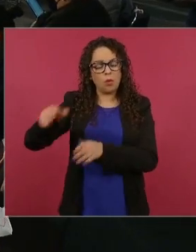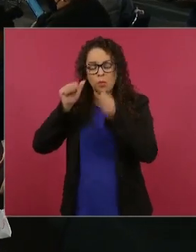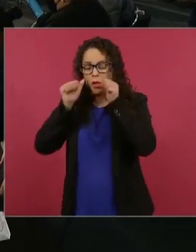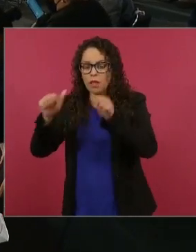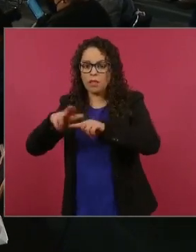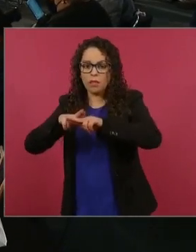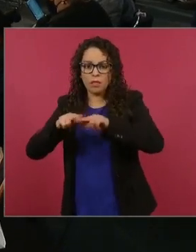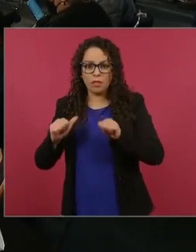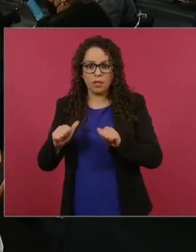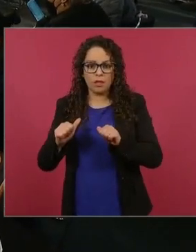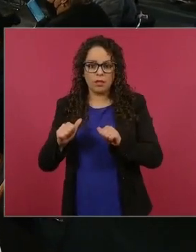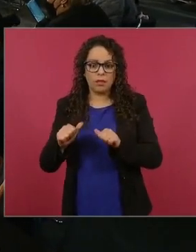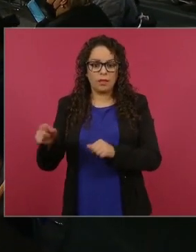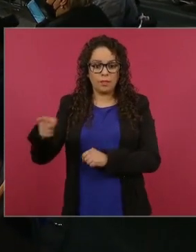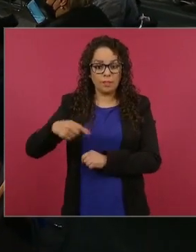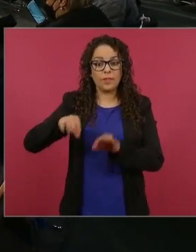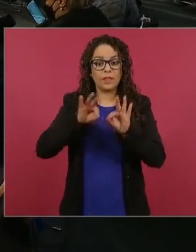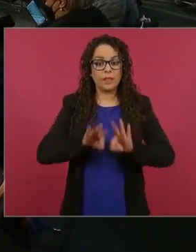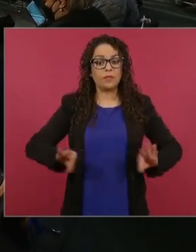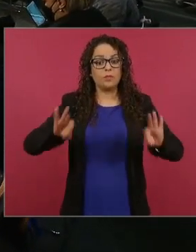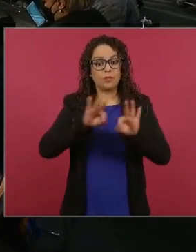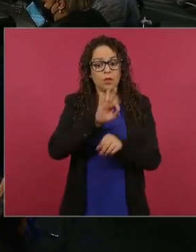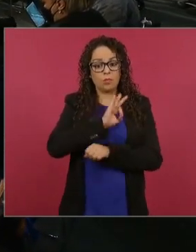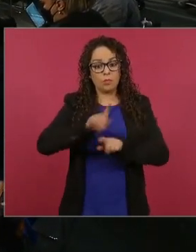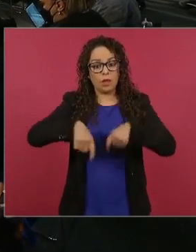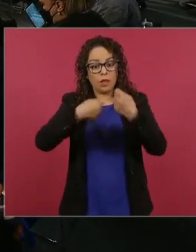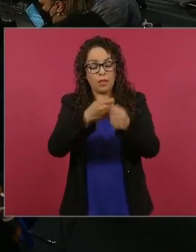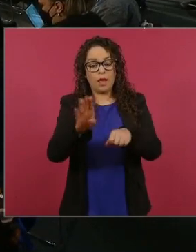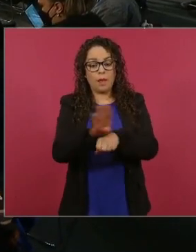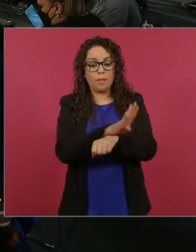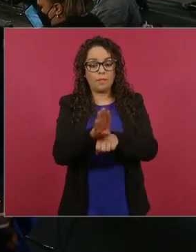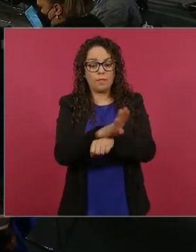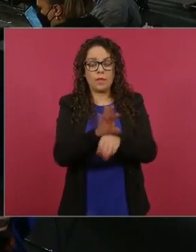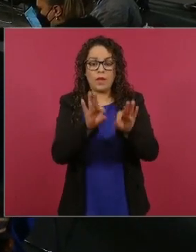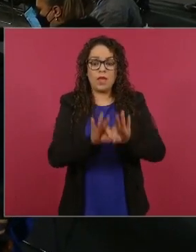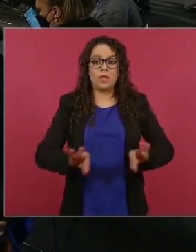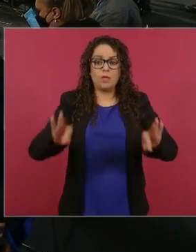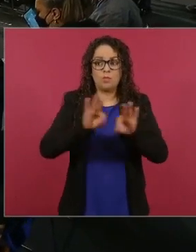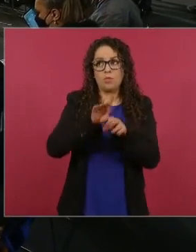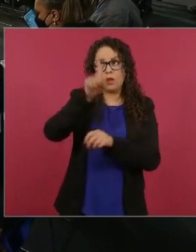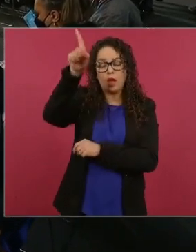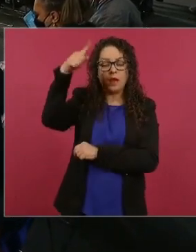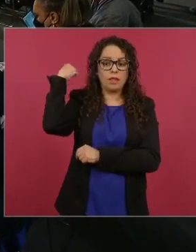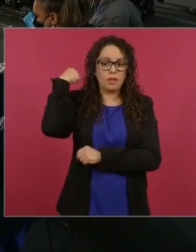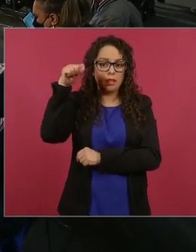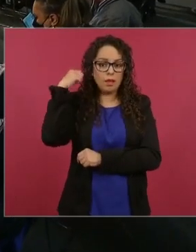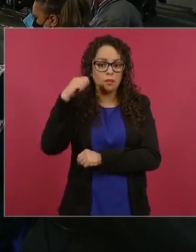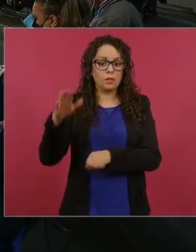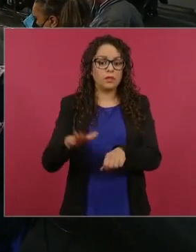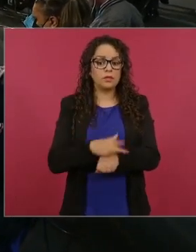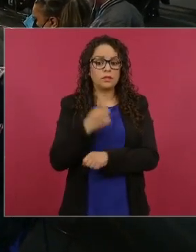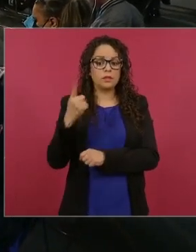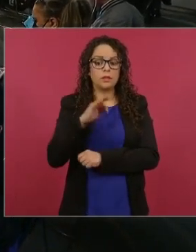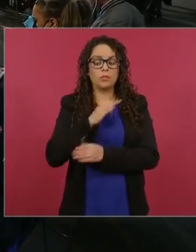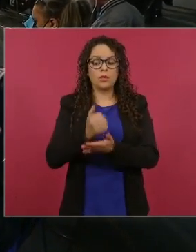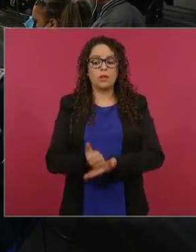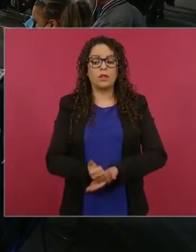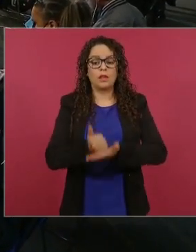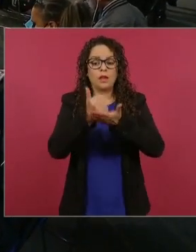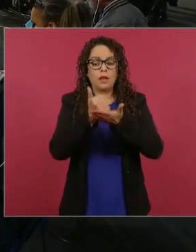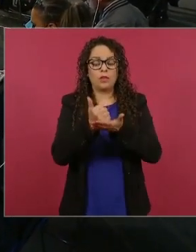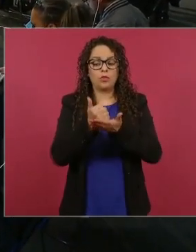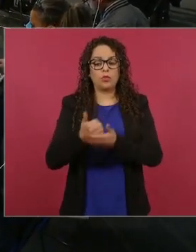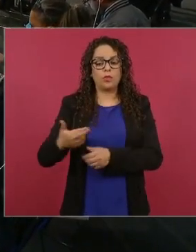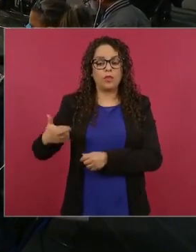cumbre que puede aportar enormes beneficios a Tabasco pues sería la puerta de salida de la enorme caudal que arrastra los